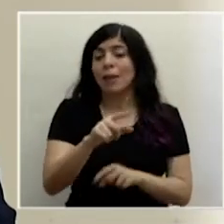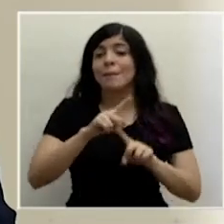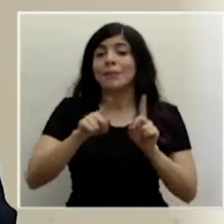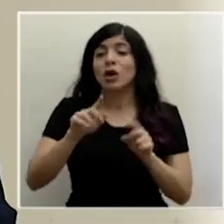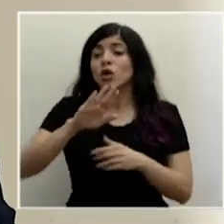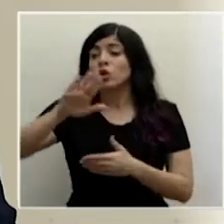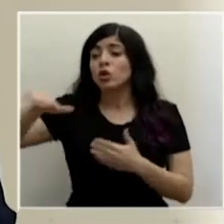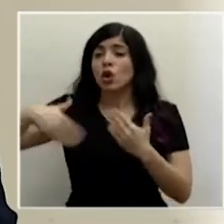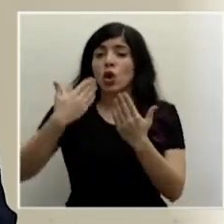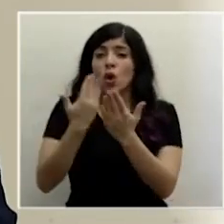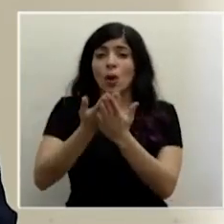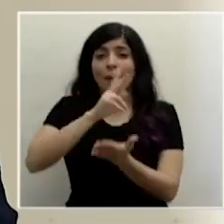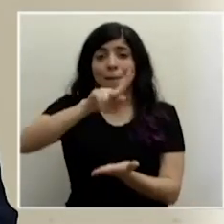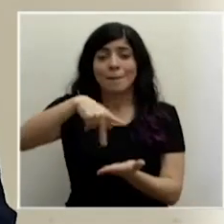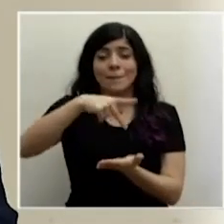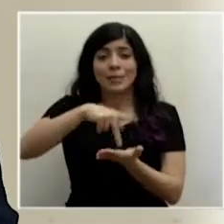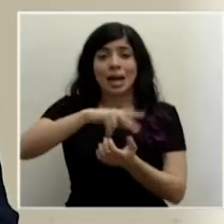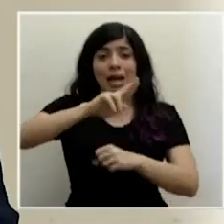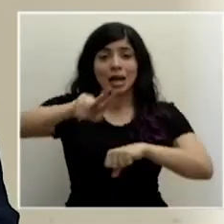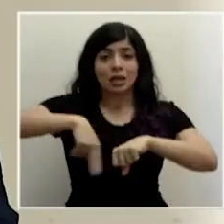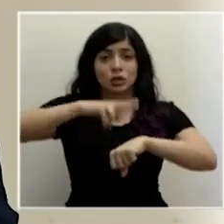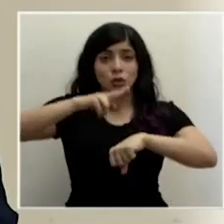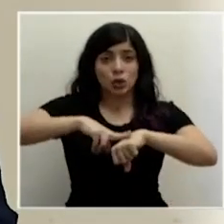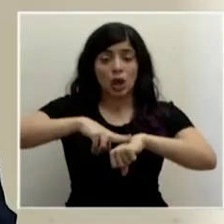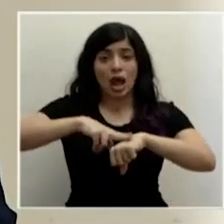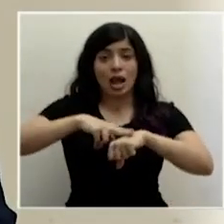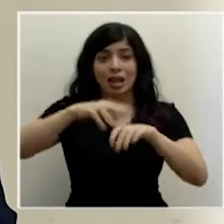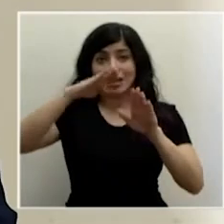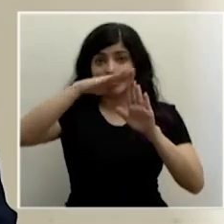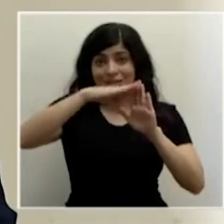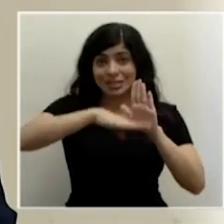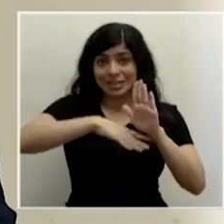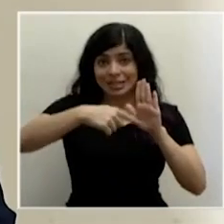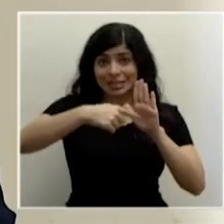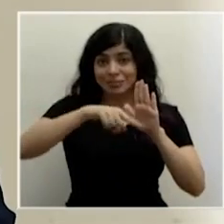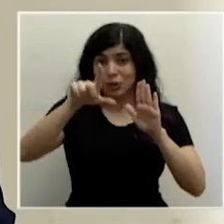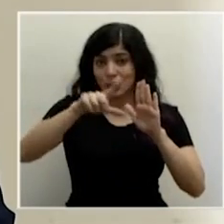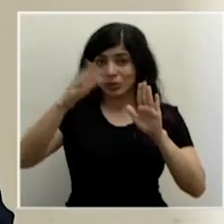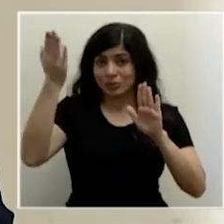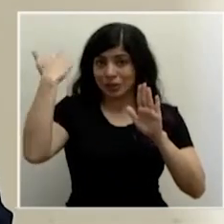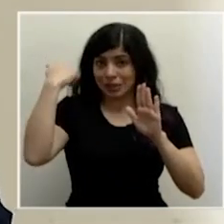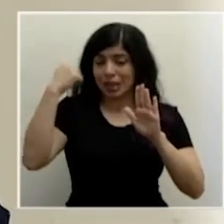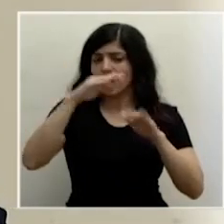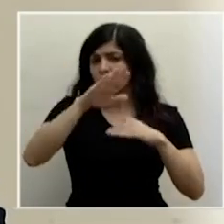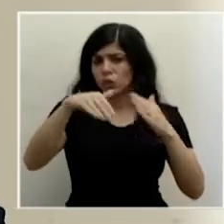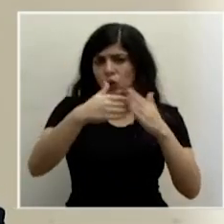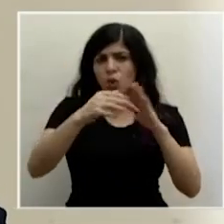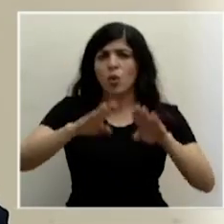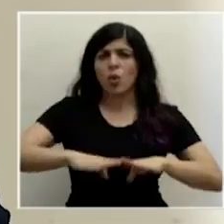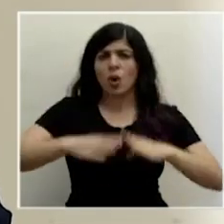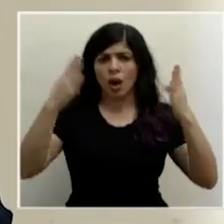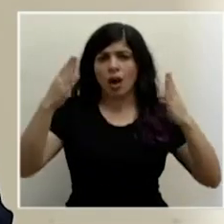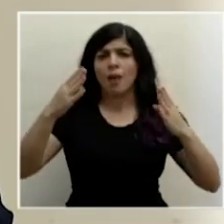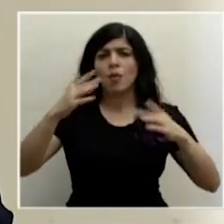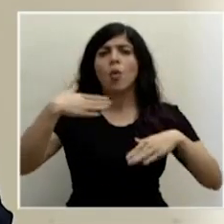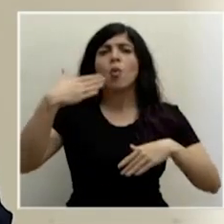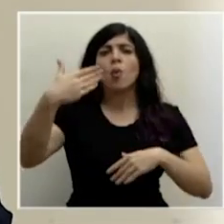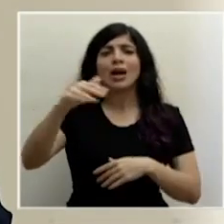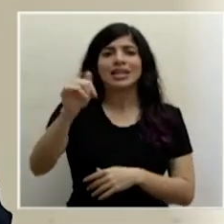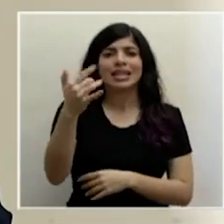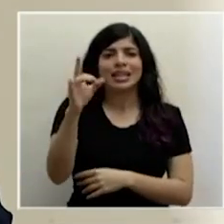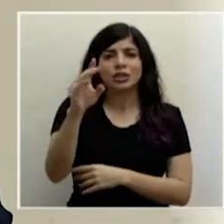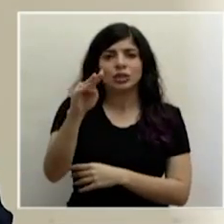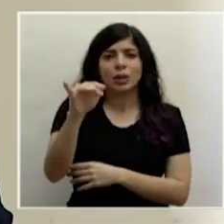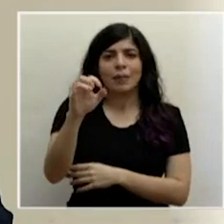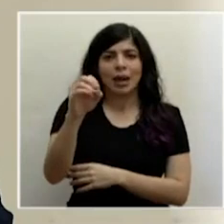todos los parques nacionales o los parques nacionales indicados el lunes pasado abrirán a partir de el 18 de